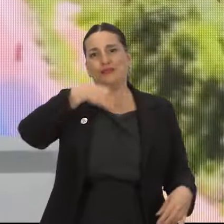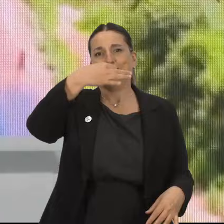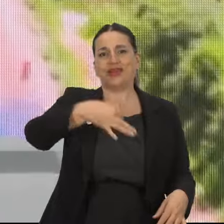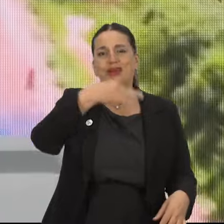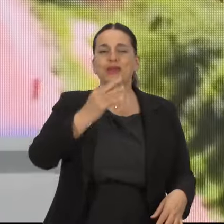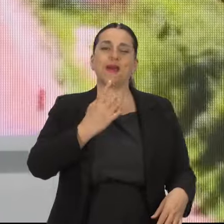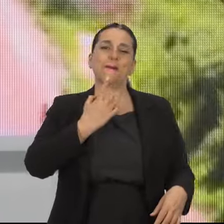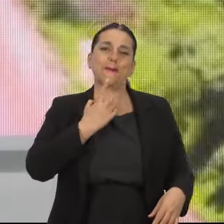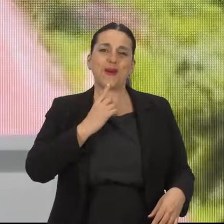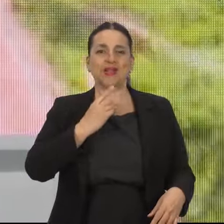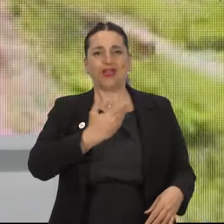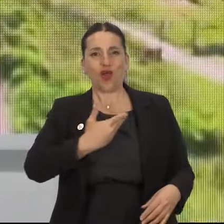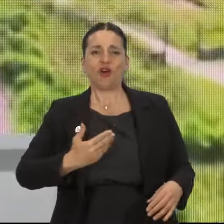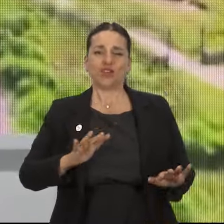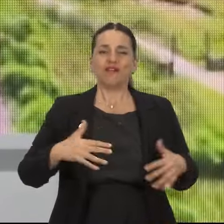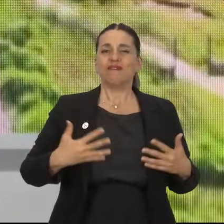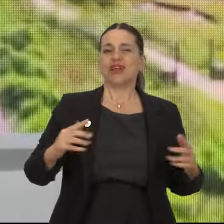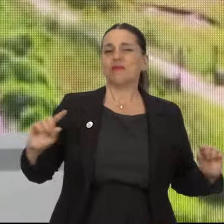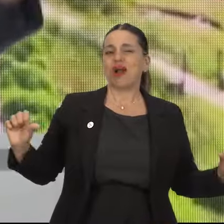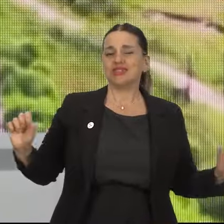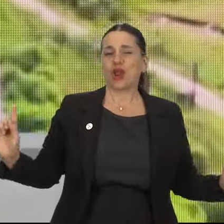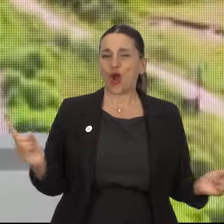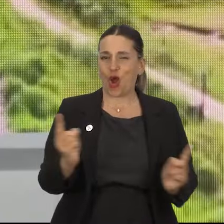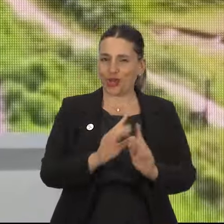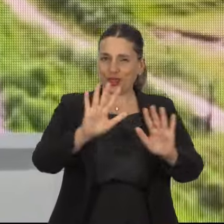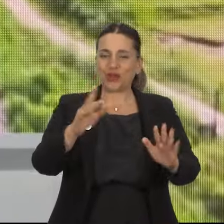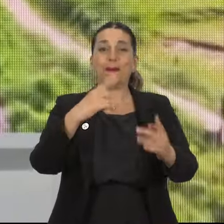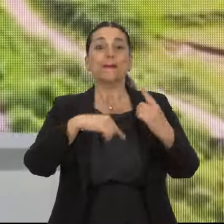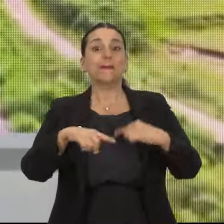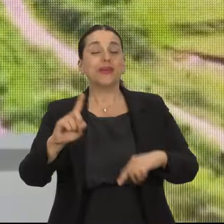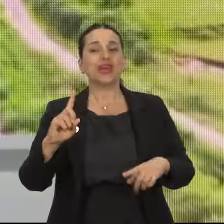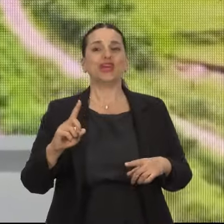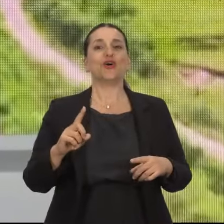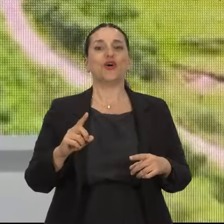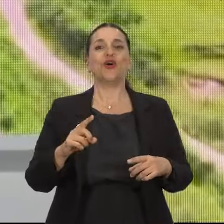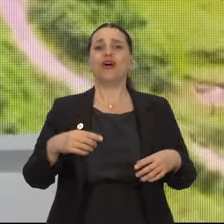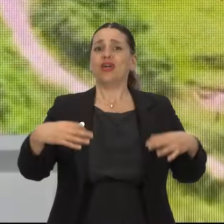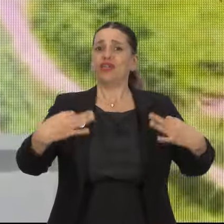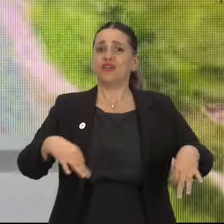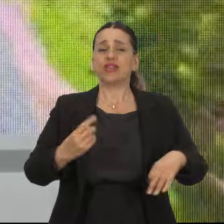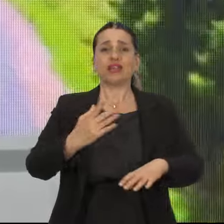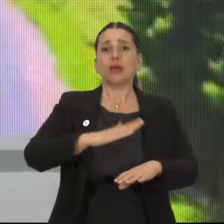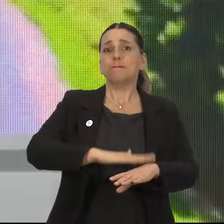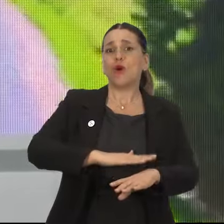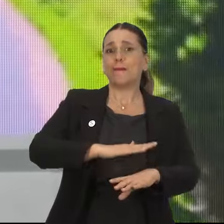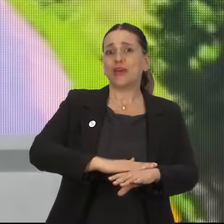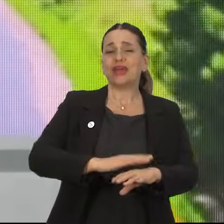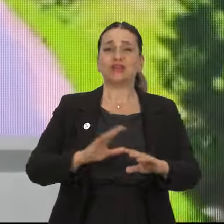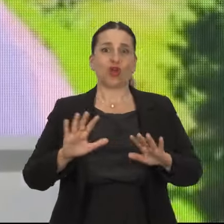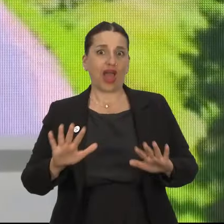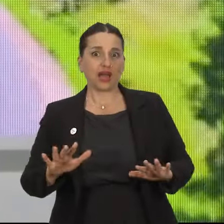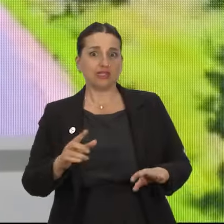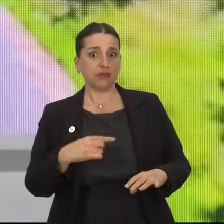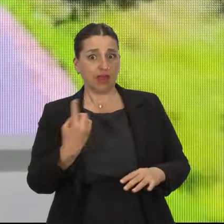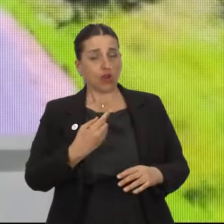político y gobernante. Bueno, está. Vamos a tratar de hacerlo lo más breve posible, pero tienen que entender que estos momentos